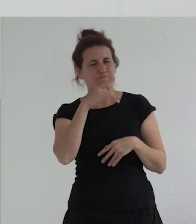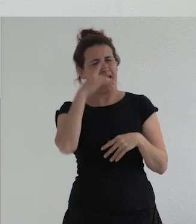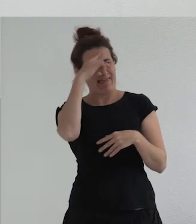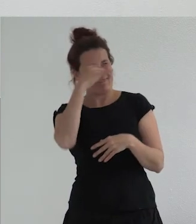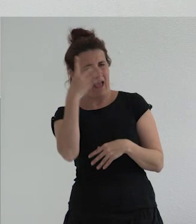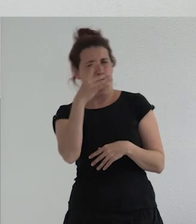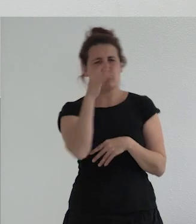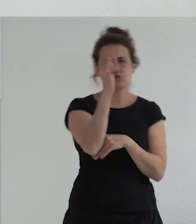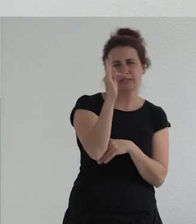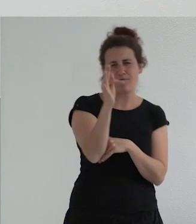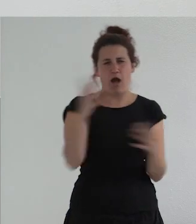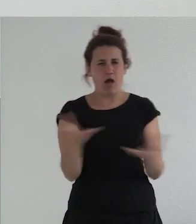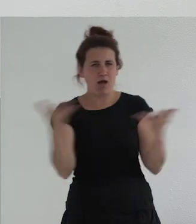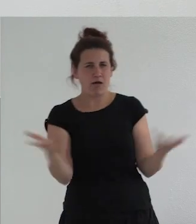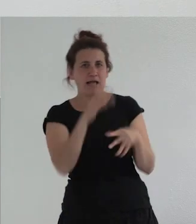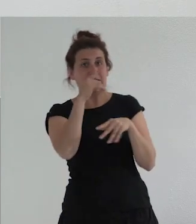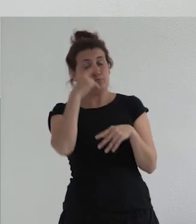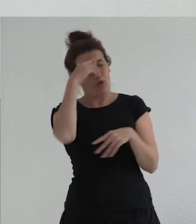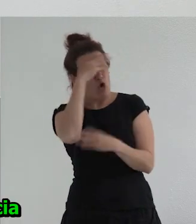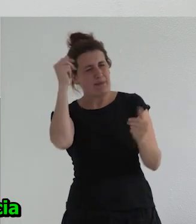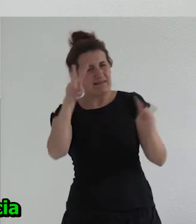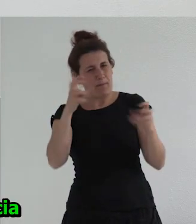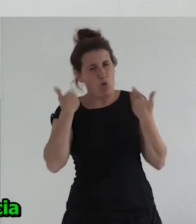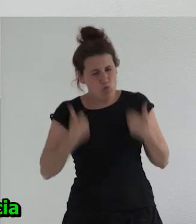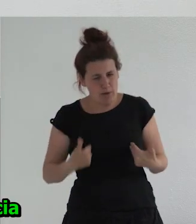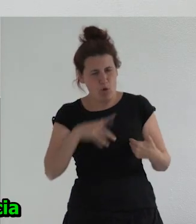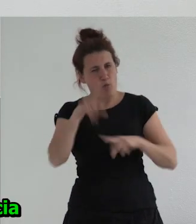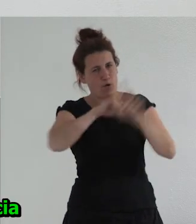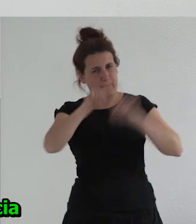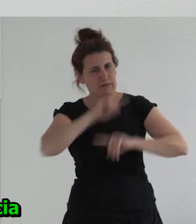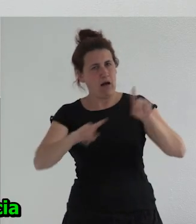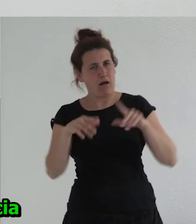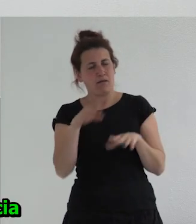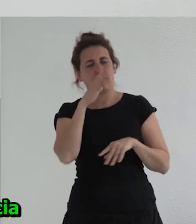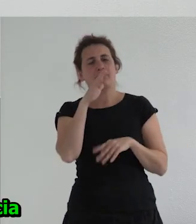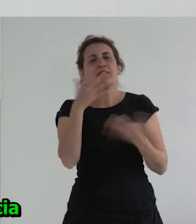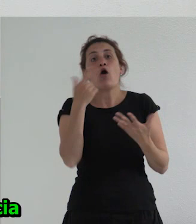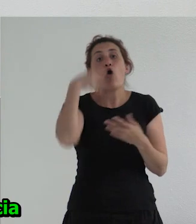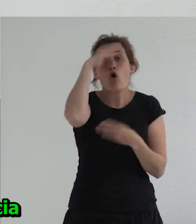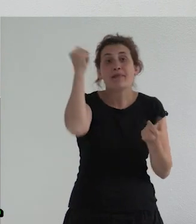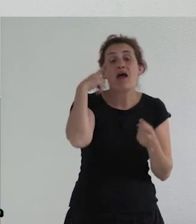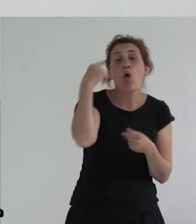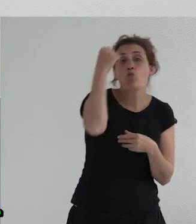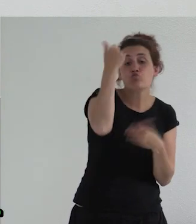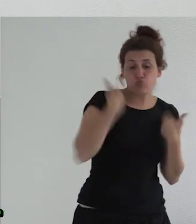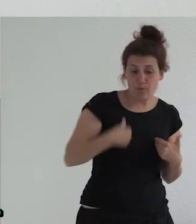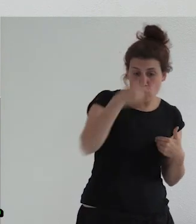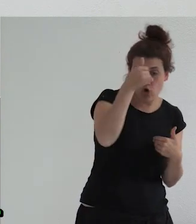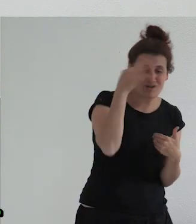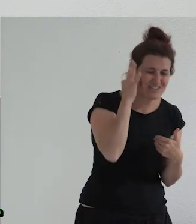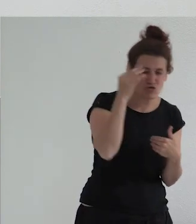olvida que la cuestión del cuerpo sigue siendo problemática y que de nuevo estos niños y estas niñas en algún momento de su adolescencia van a tener que